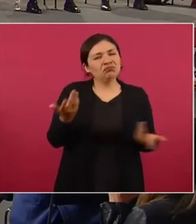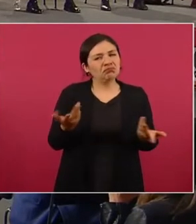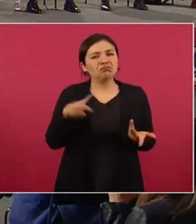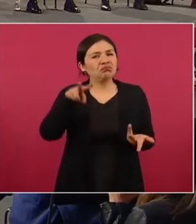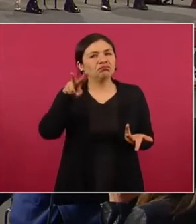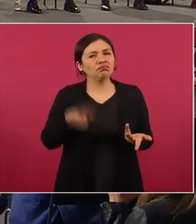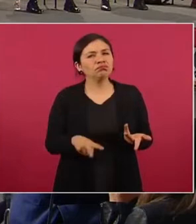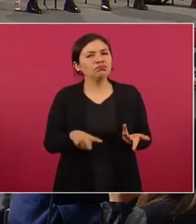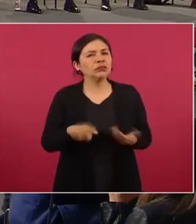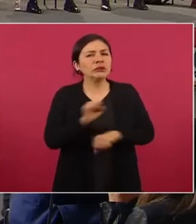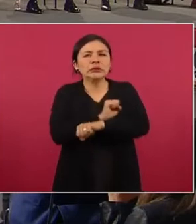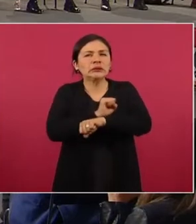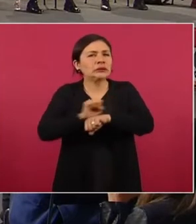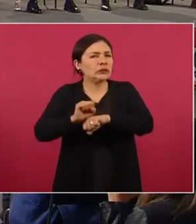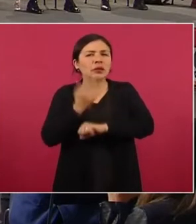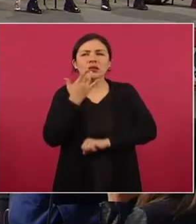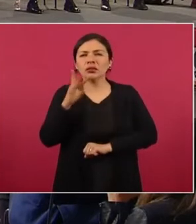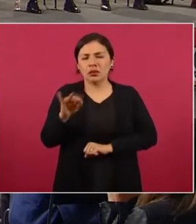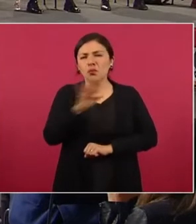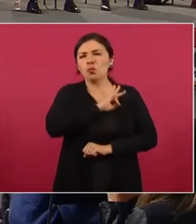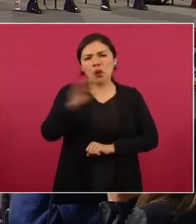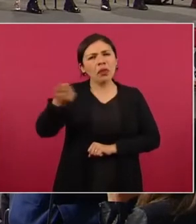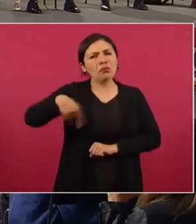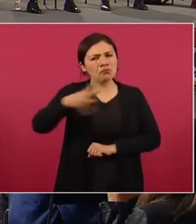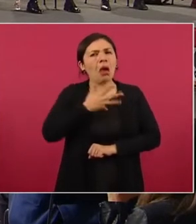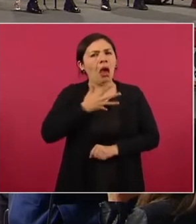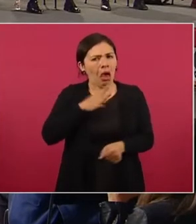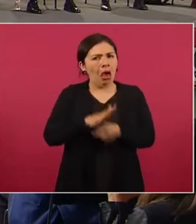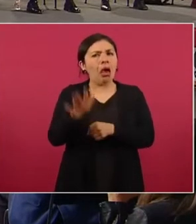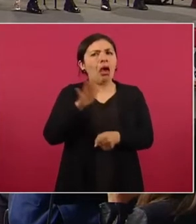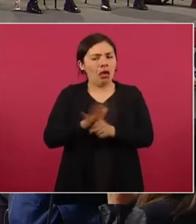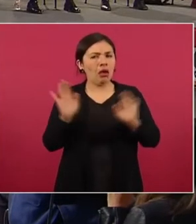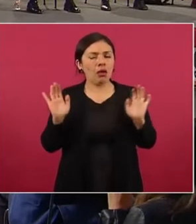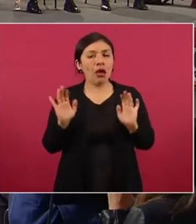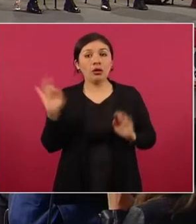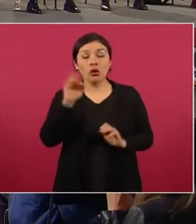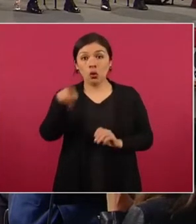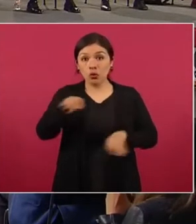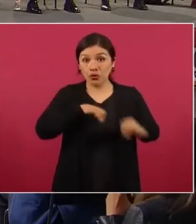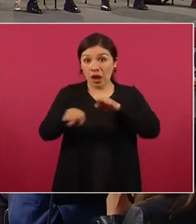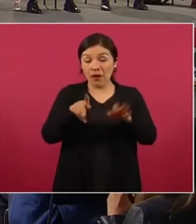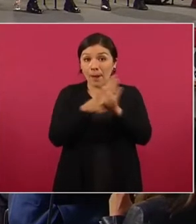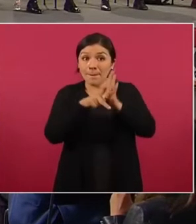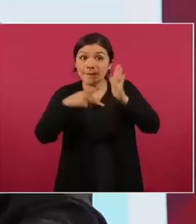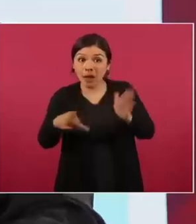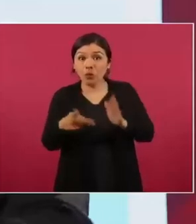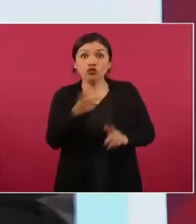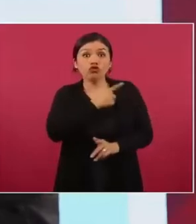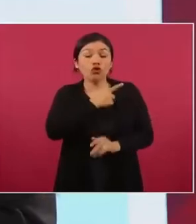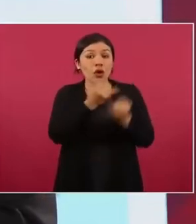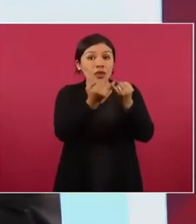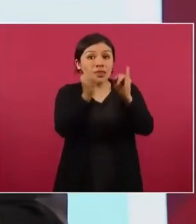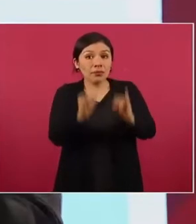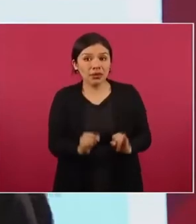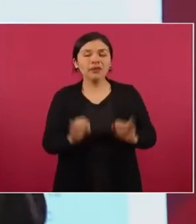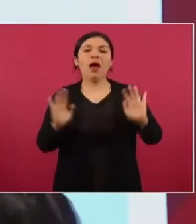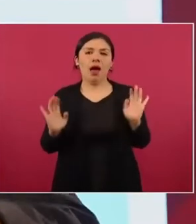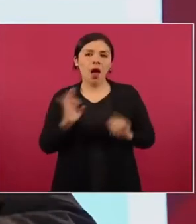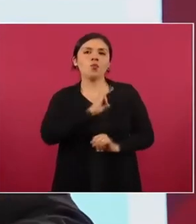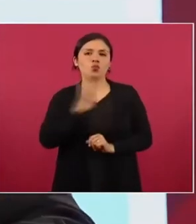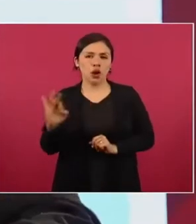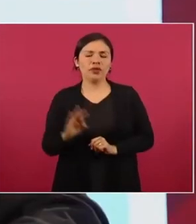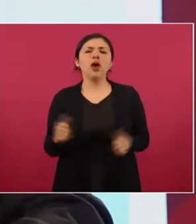muy sencillos de cumplir, siempre y cuando se sea periodista independiente. Obviamente